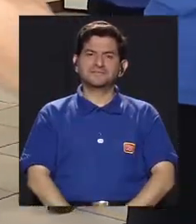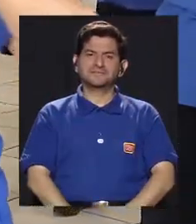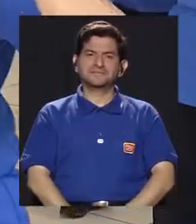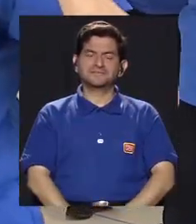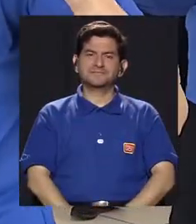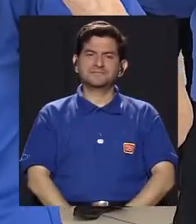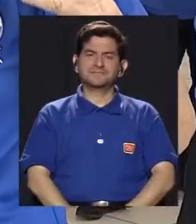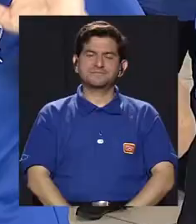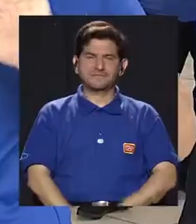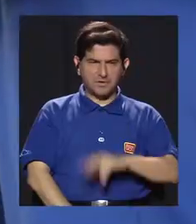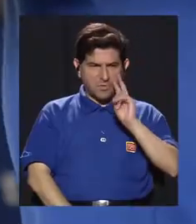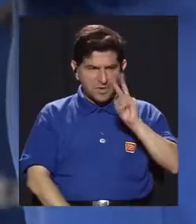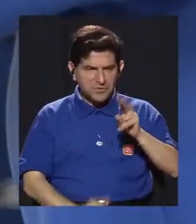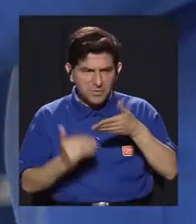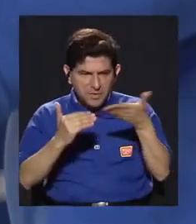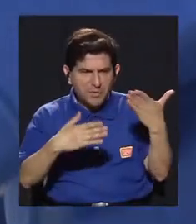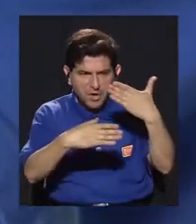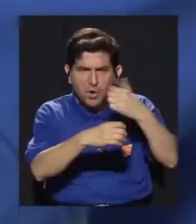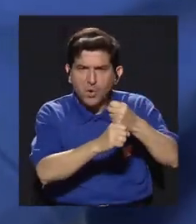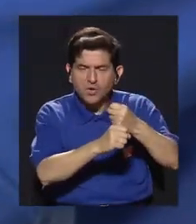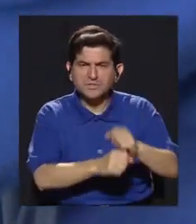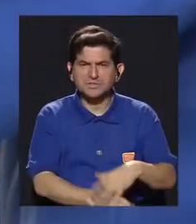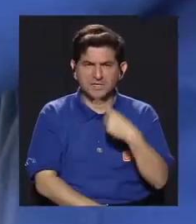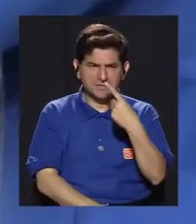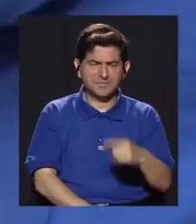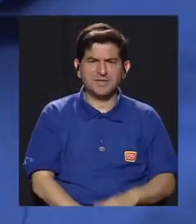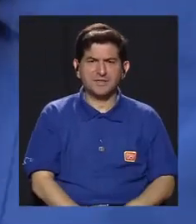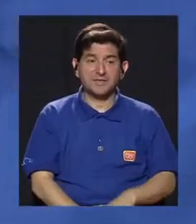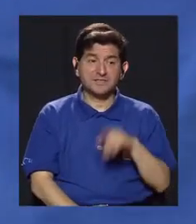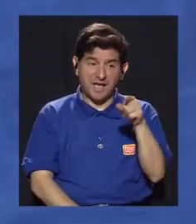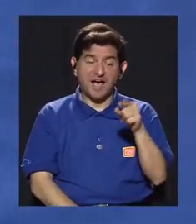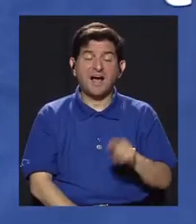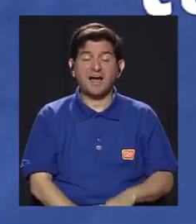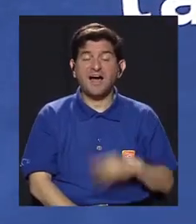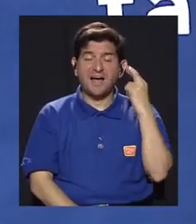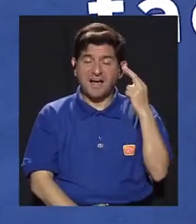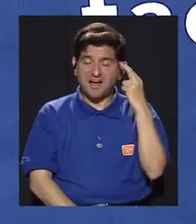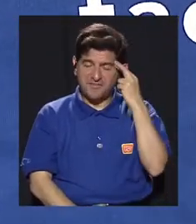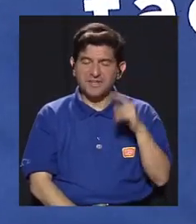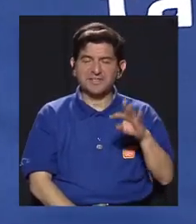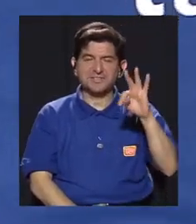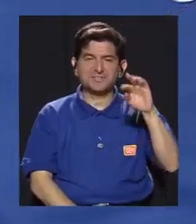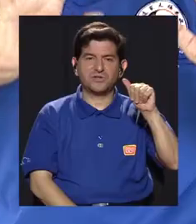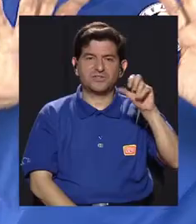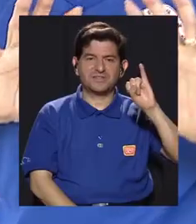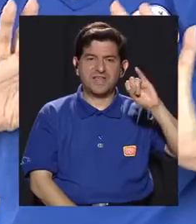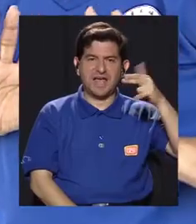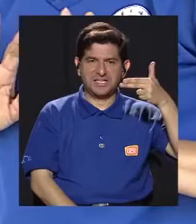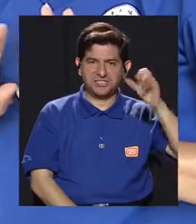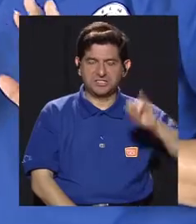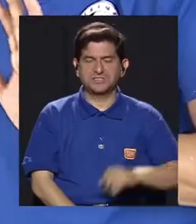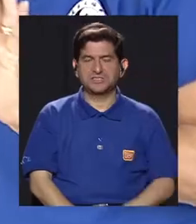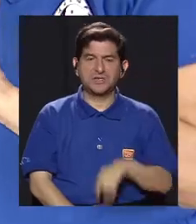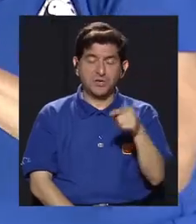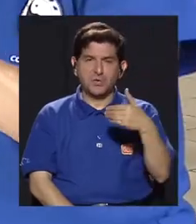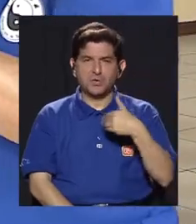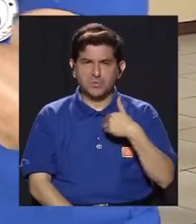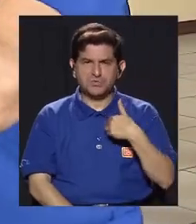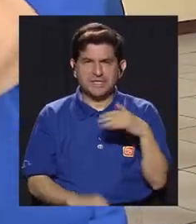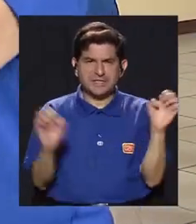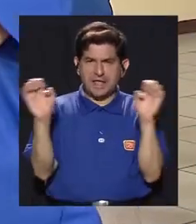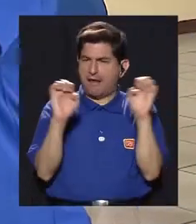Y entonces, cuando me ven haciendo cosas, me dicen, mami, es el tai chi, mami, es el tai chi. Dice,